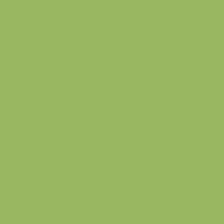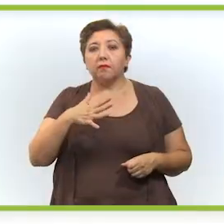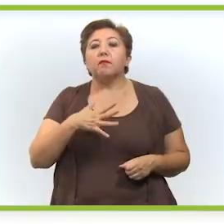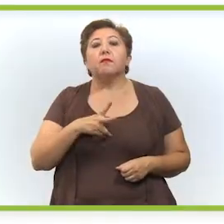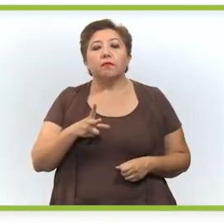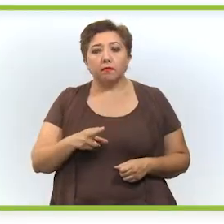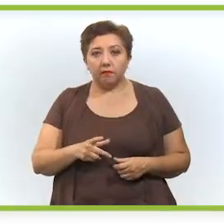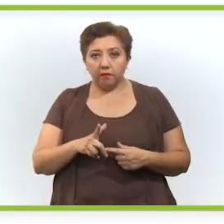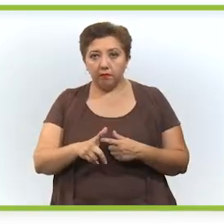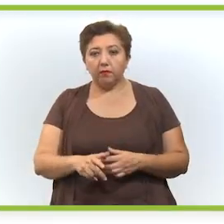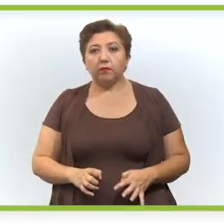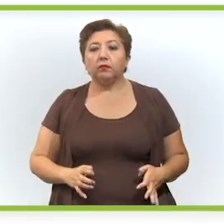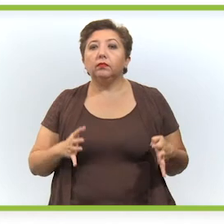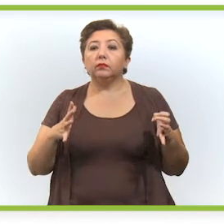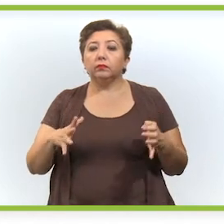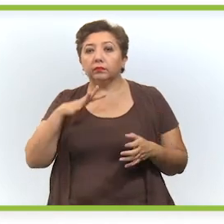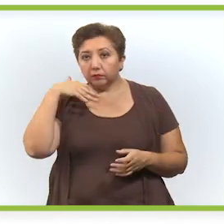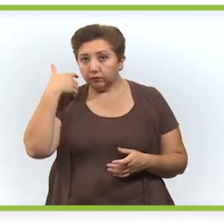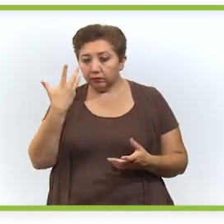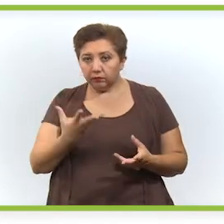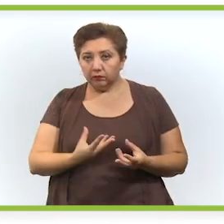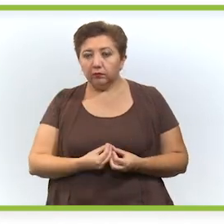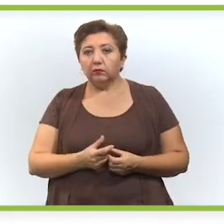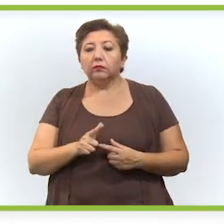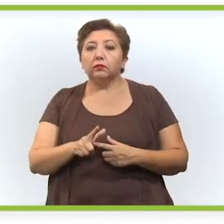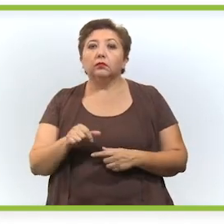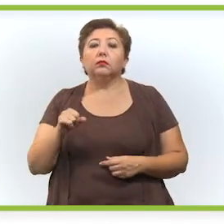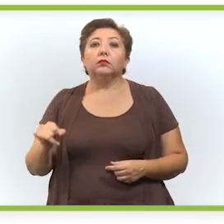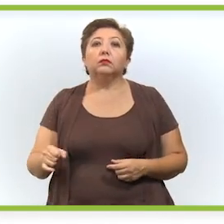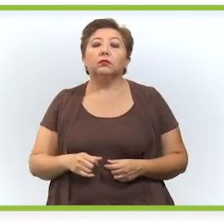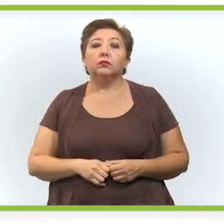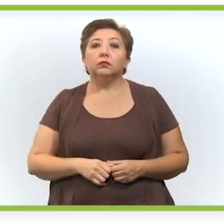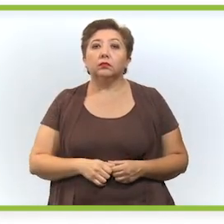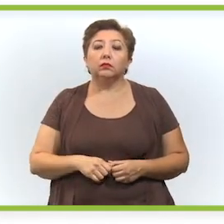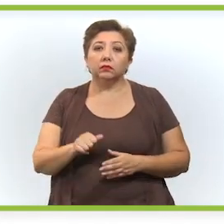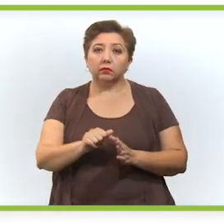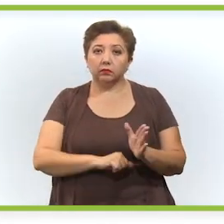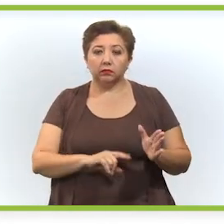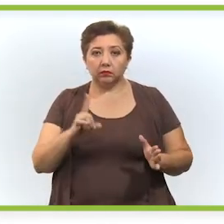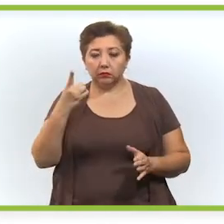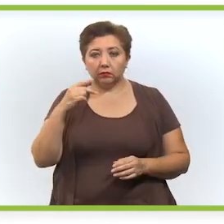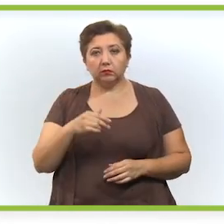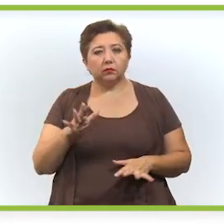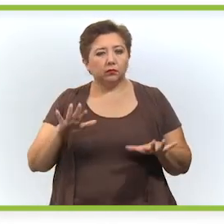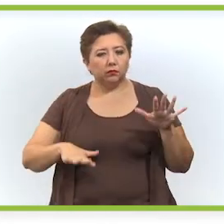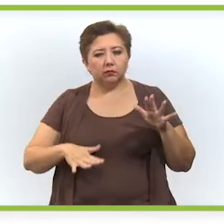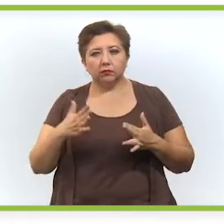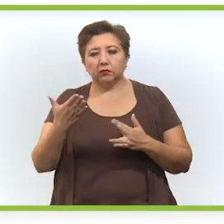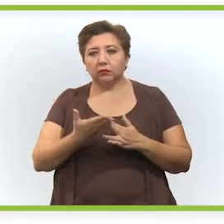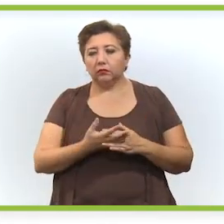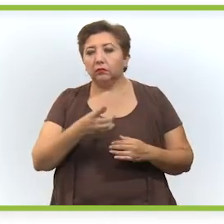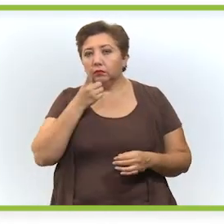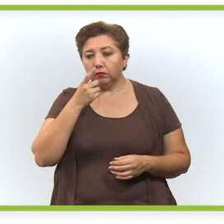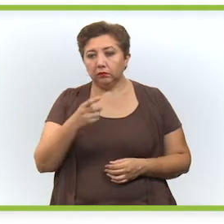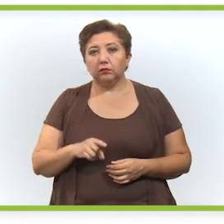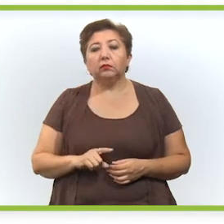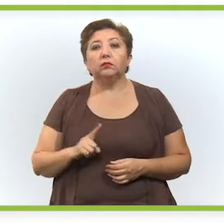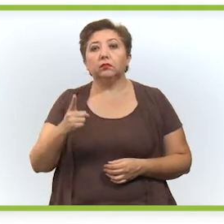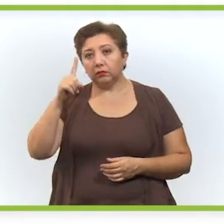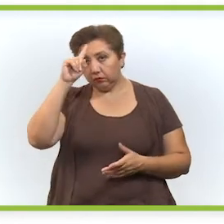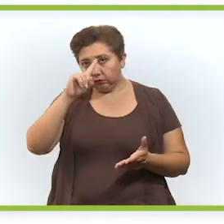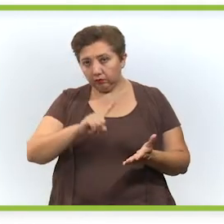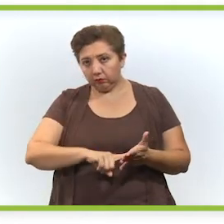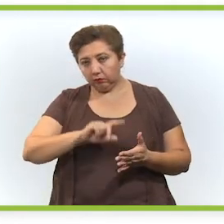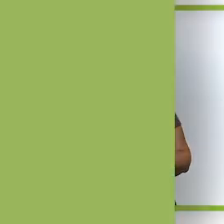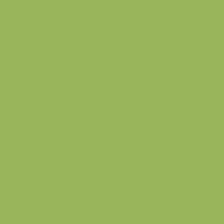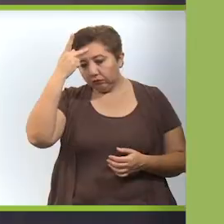enfermedades respiratorias también se mantiene estable. Y lo que queremos es seguir así. Si brincamos el mes de diciembre y llegamos a mediados de enero